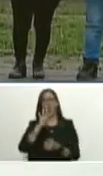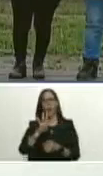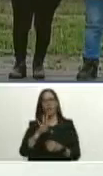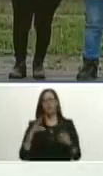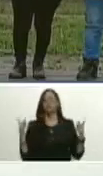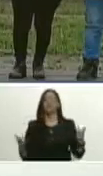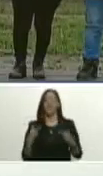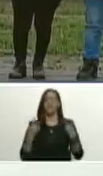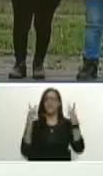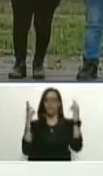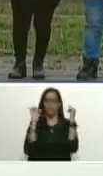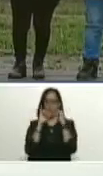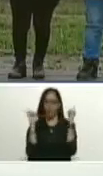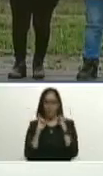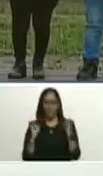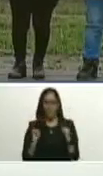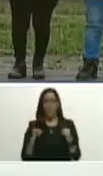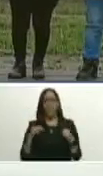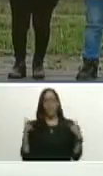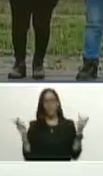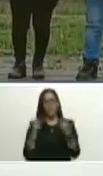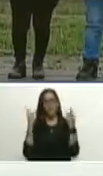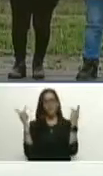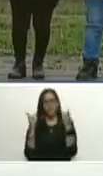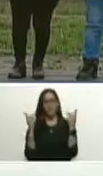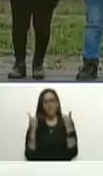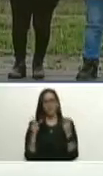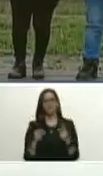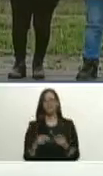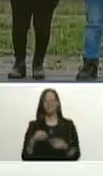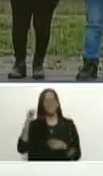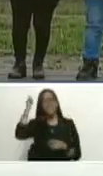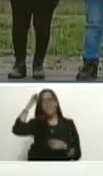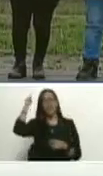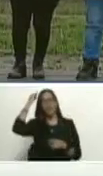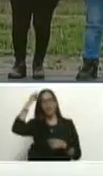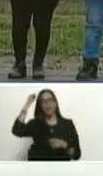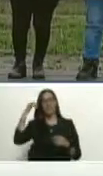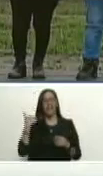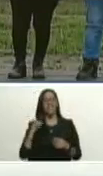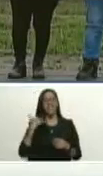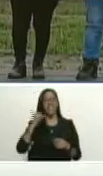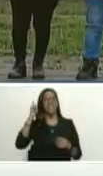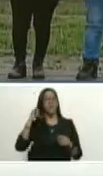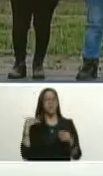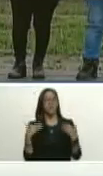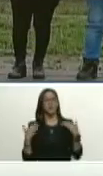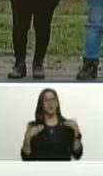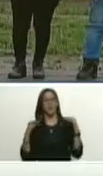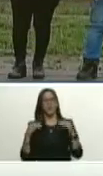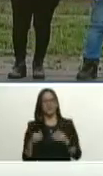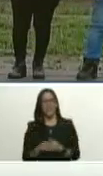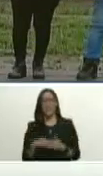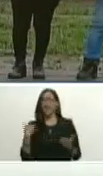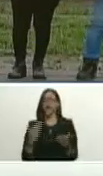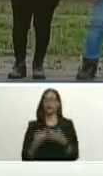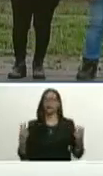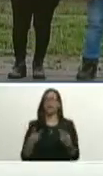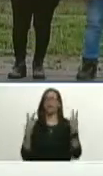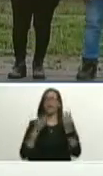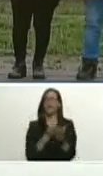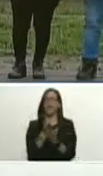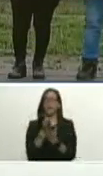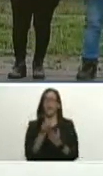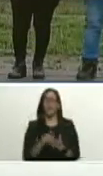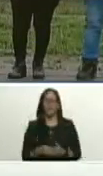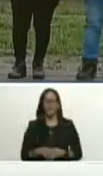victoria felicidad y prosperidad económica Yaracuy Yaracuy Ayayay Uyuyuy hasta la victoria siempre